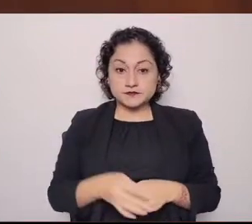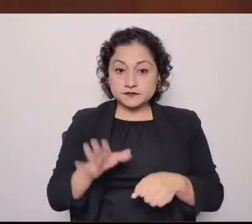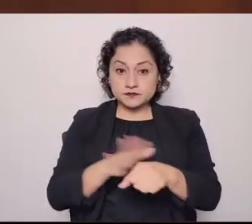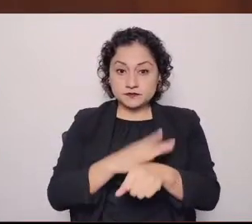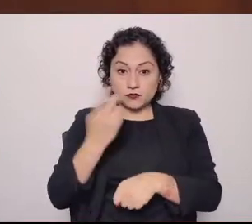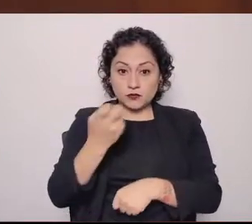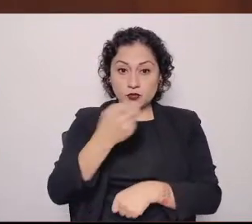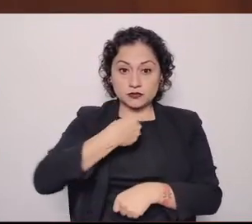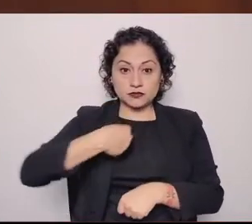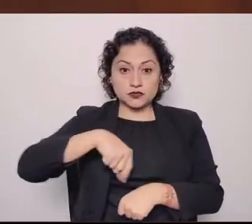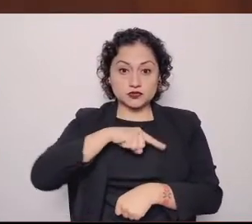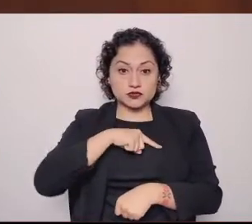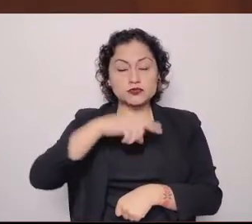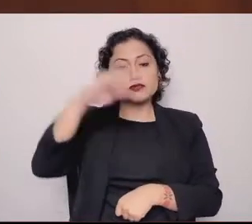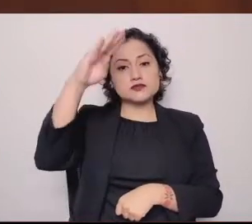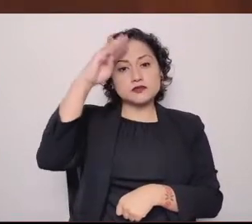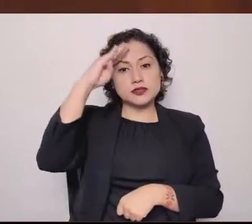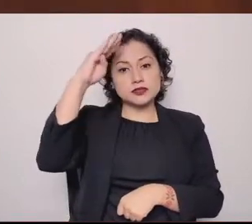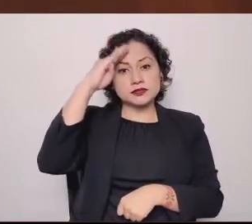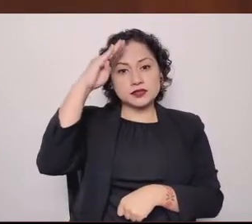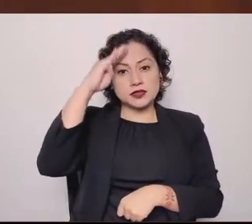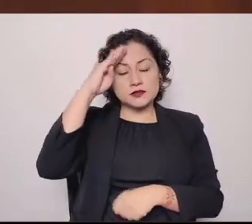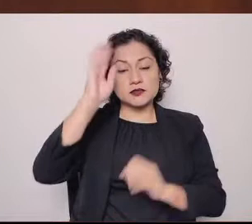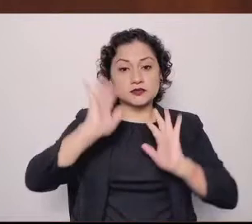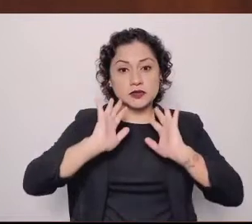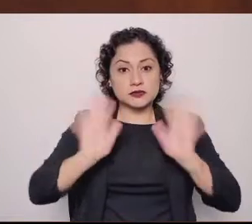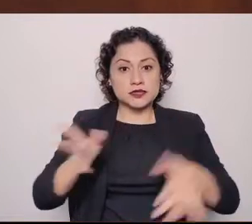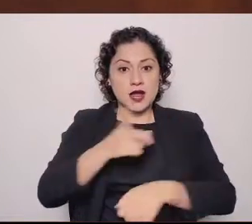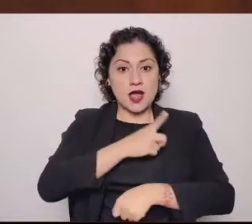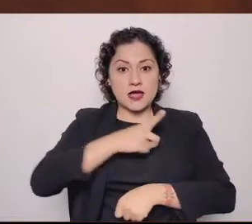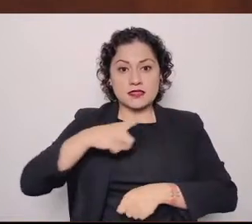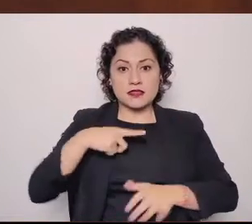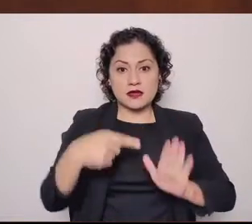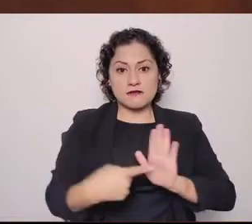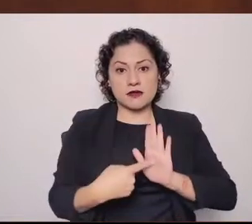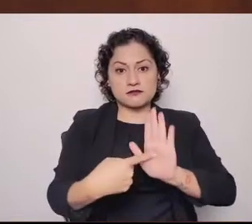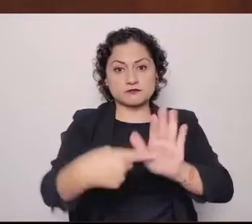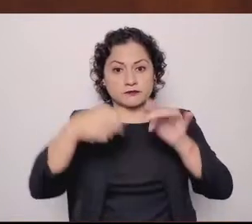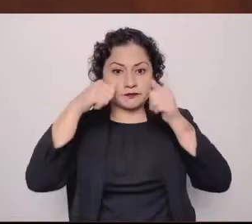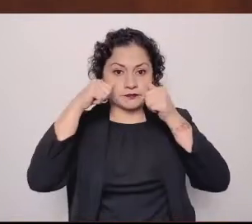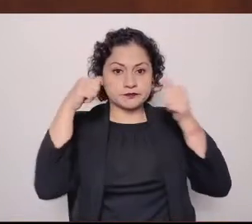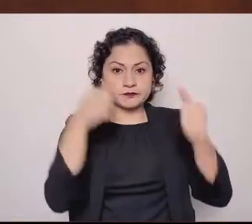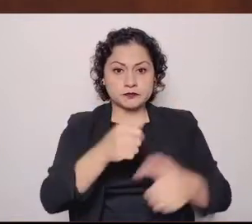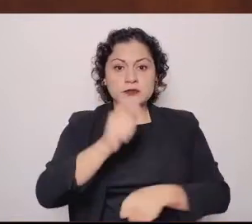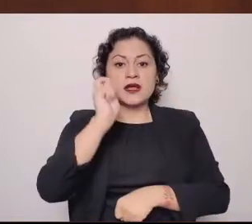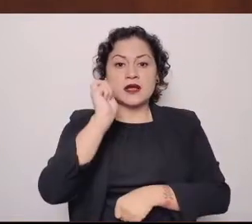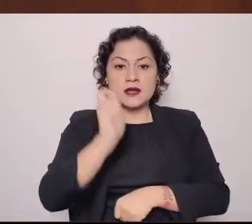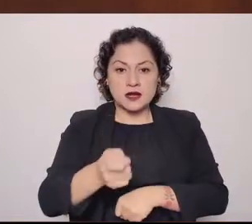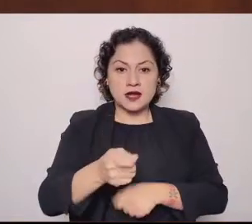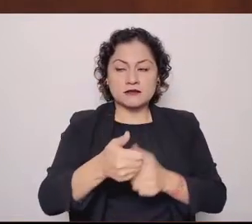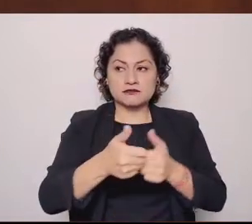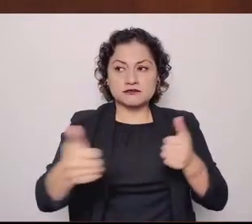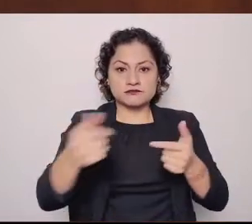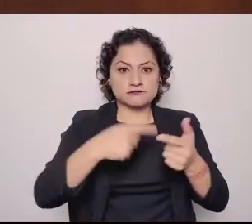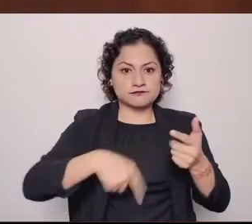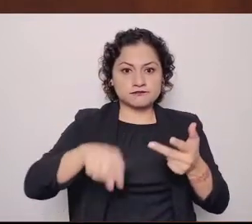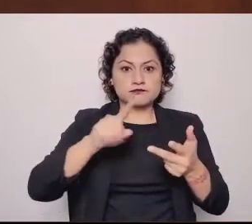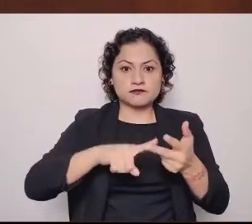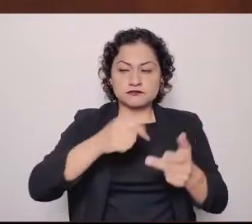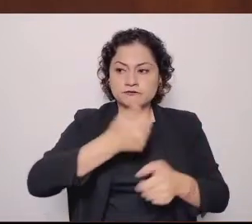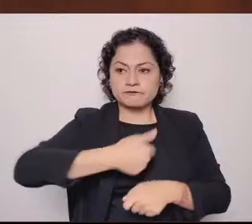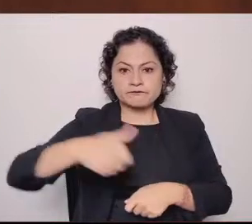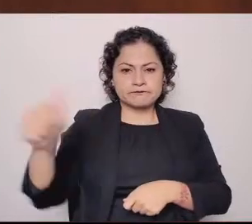no puede pasar desapercibido las extensas distancias, la inversión en tiempos de traslados, las